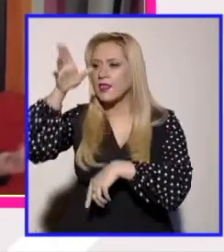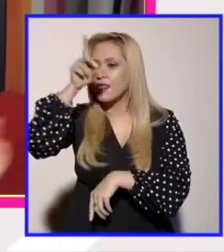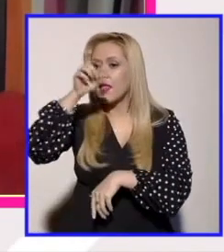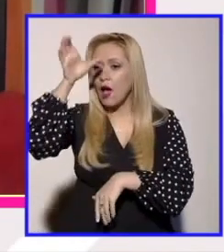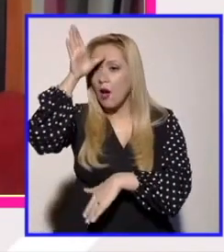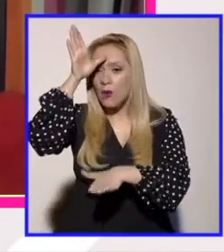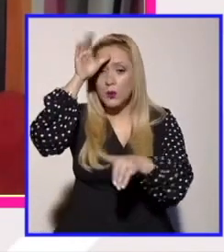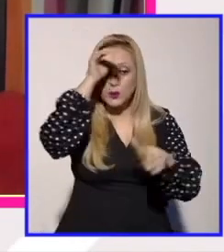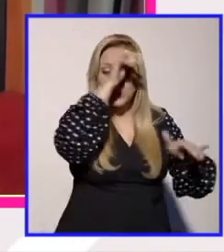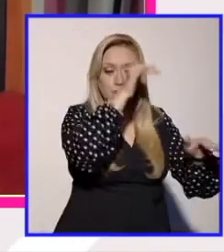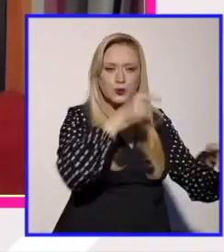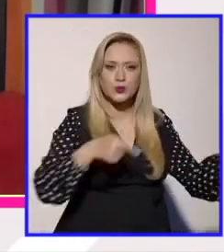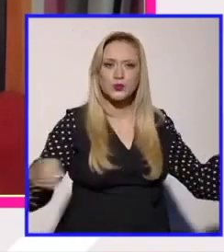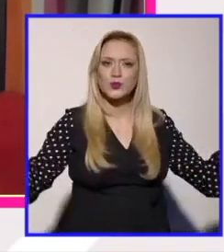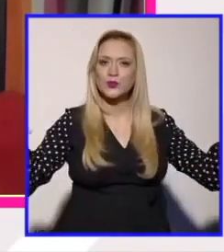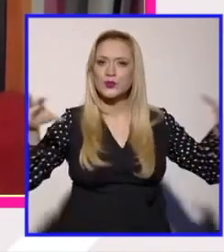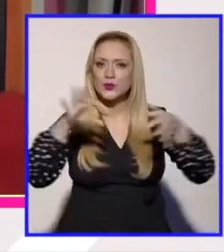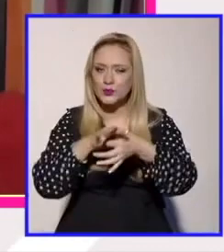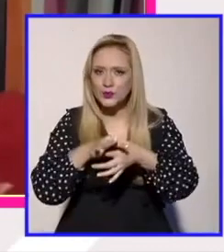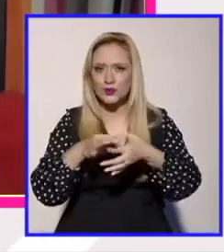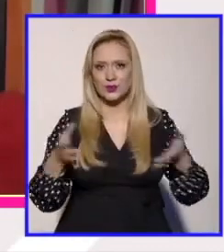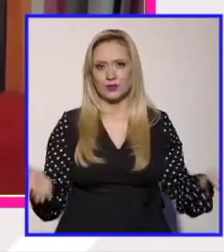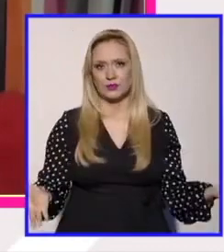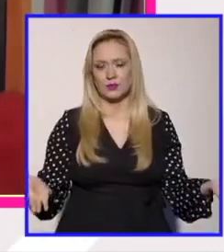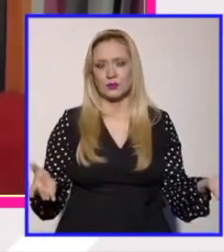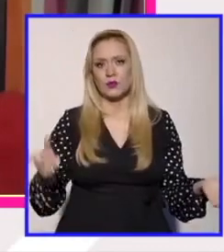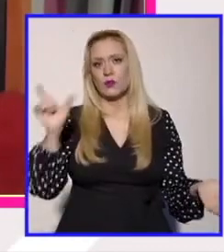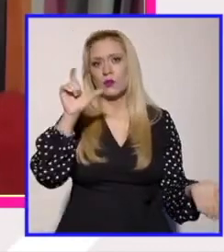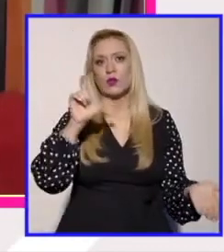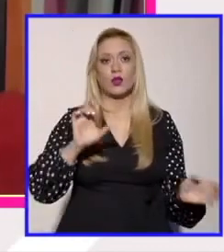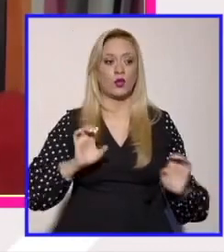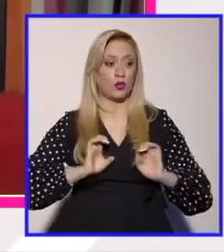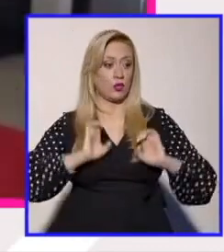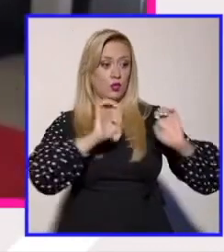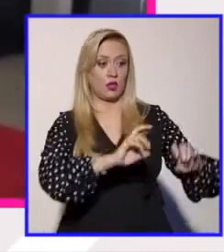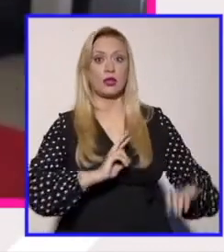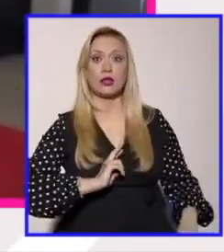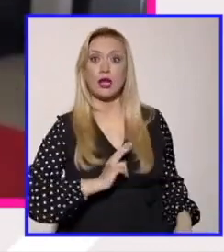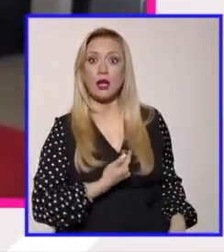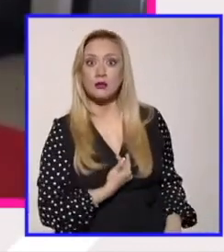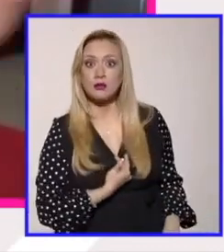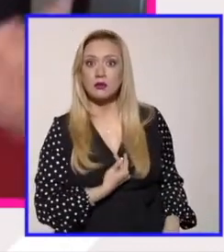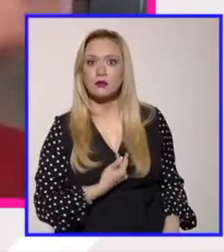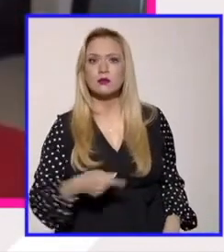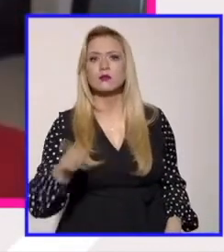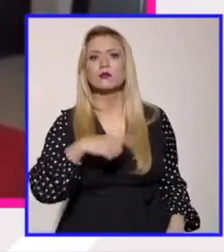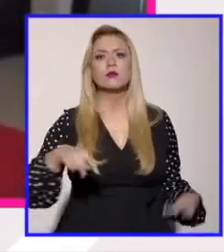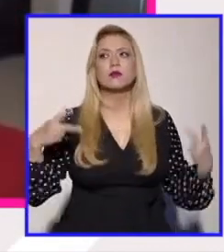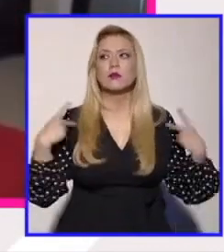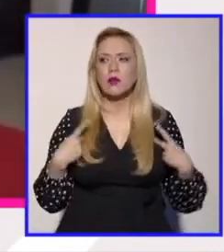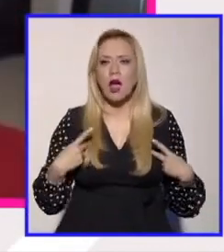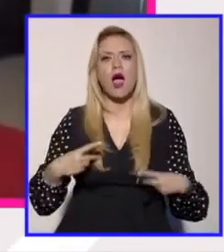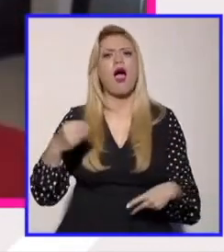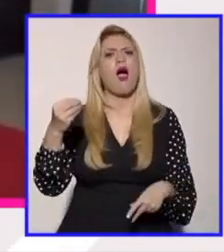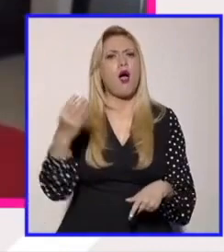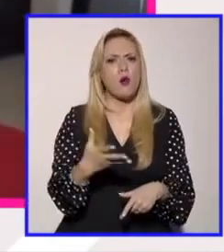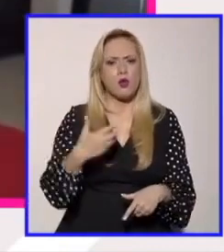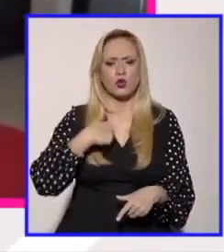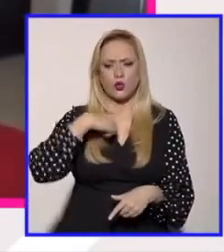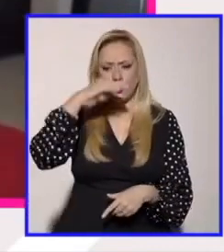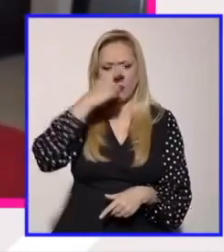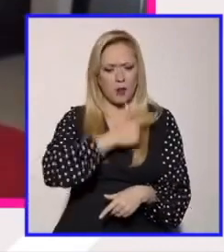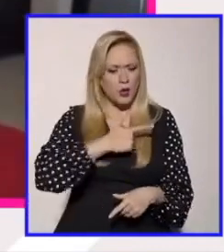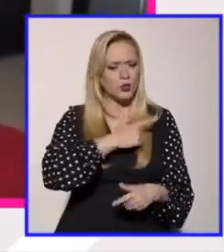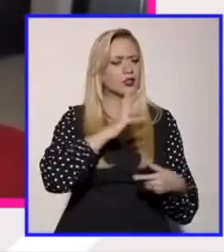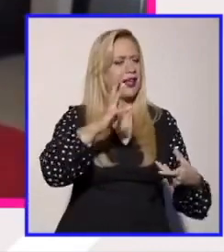hablar largo y tendido de esto, pero donde voy es que cuando se trata de la transfobia, la gente, a una gente incluyente, tras